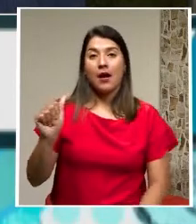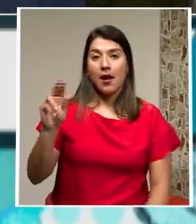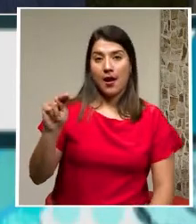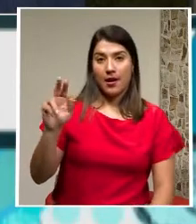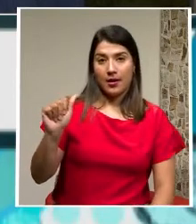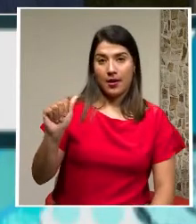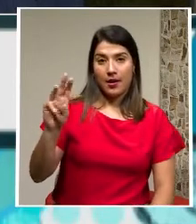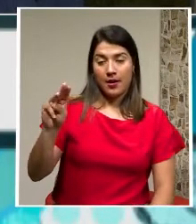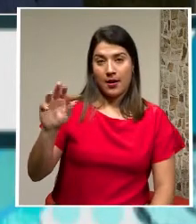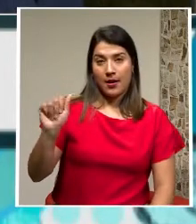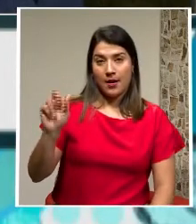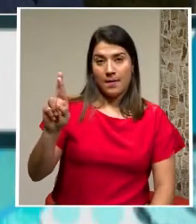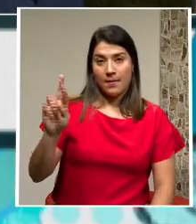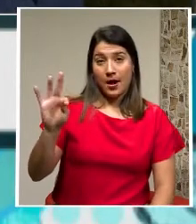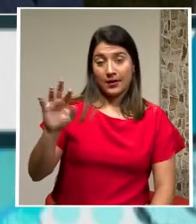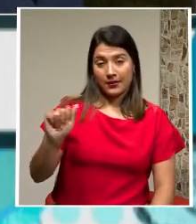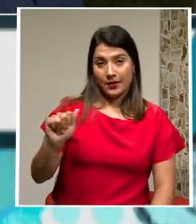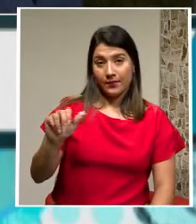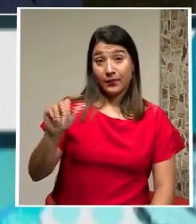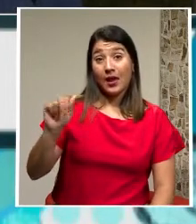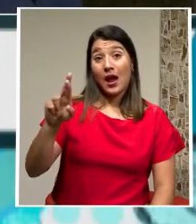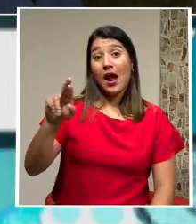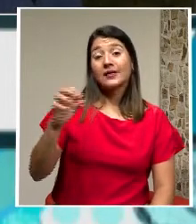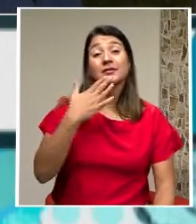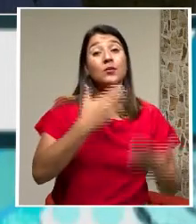sobre este tema Buenas noches, Ana Marta, adelante